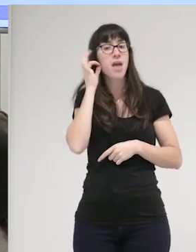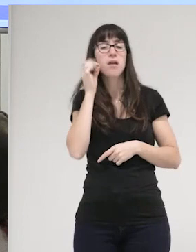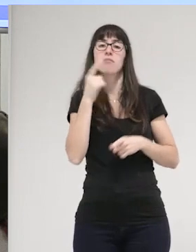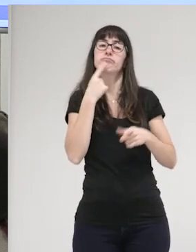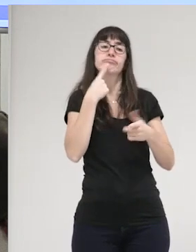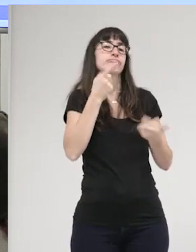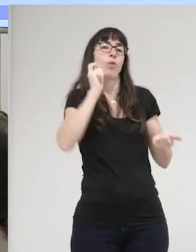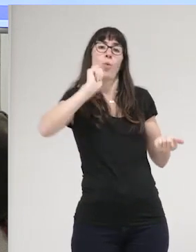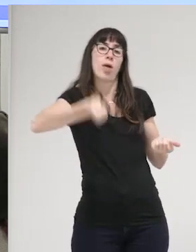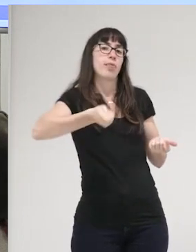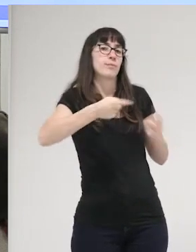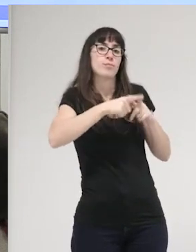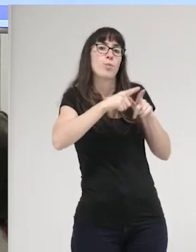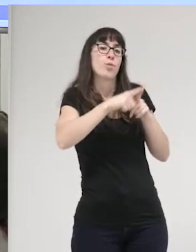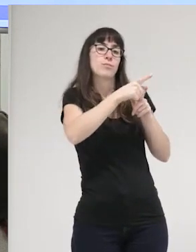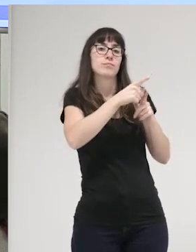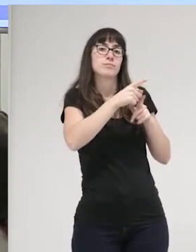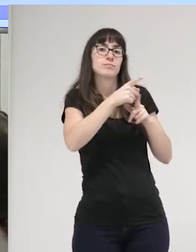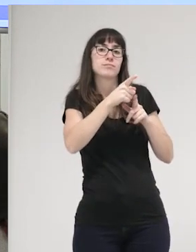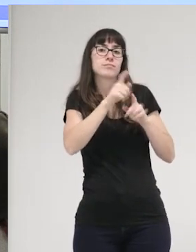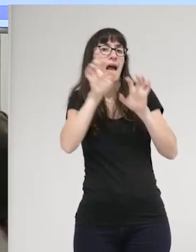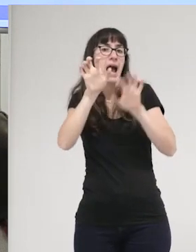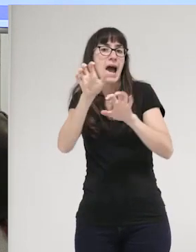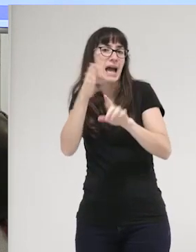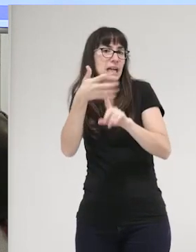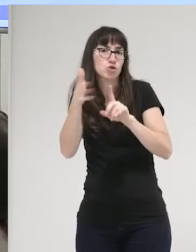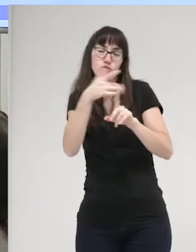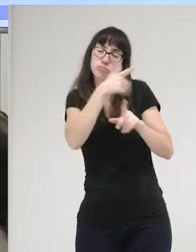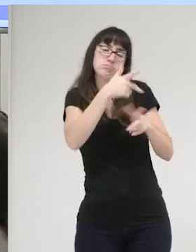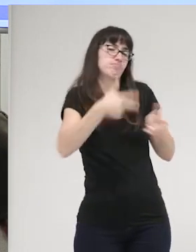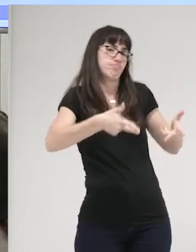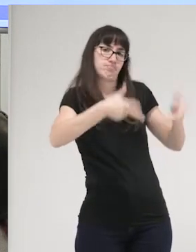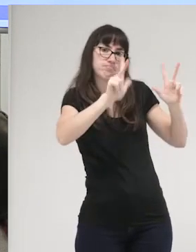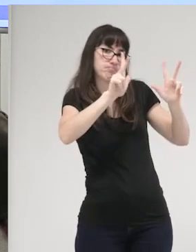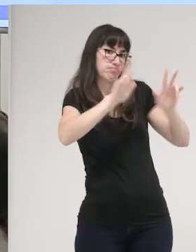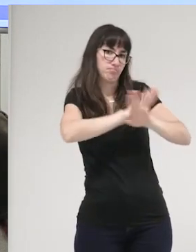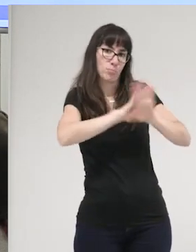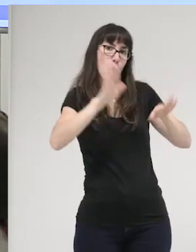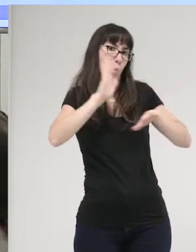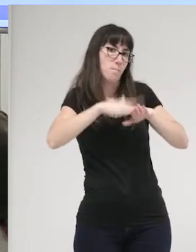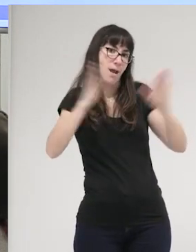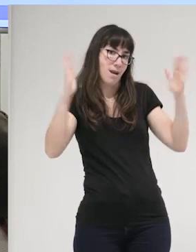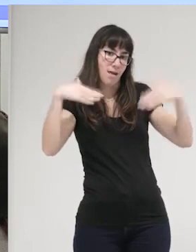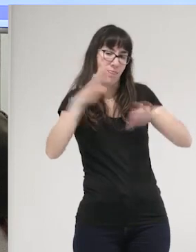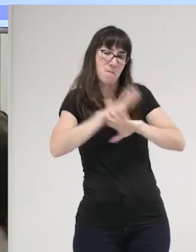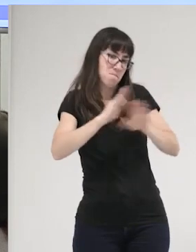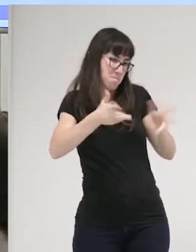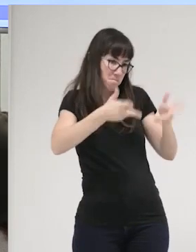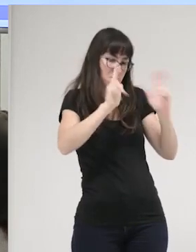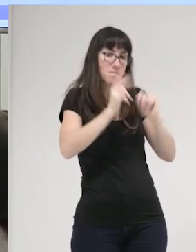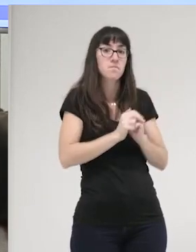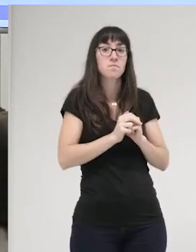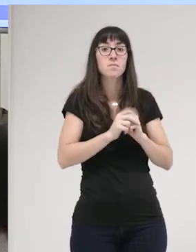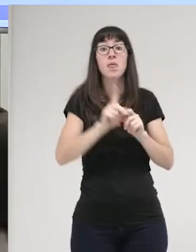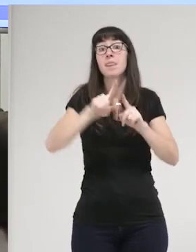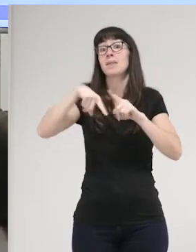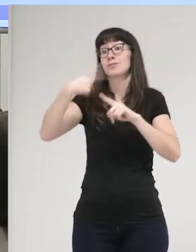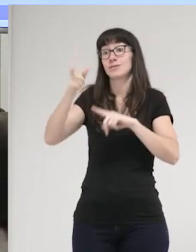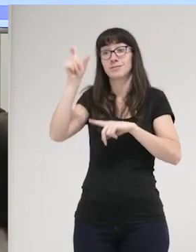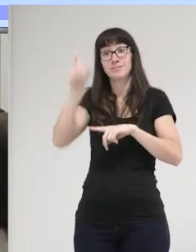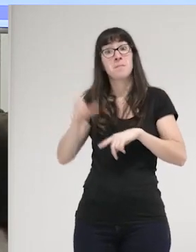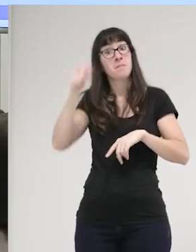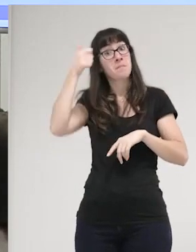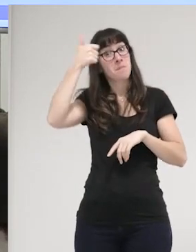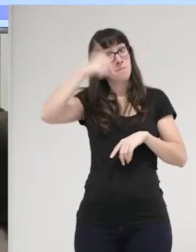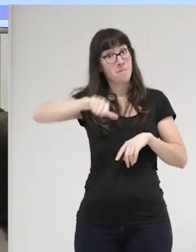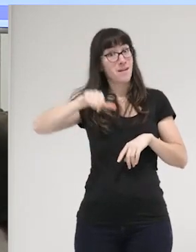absuelta de agresión y bueno luego hay una historia fantástica y maravillosa su marido se llama John Wayne